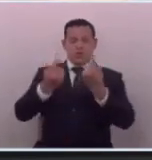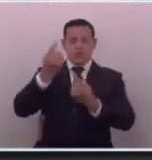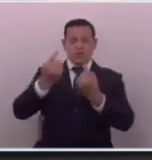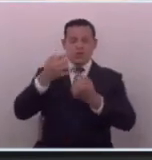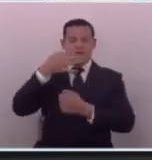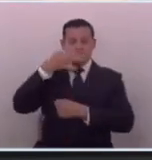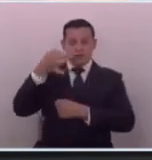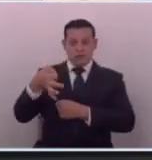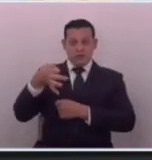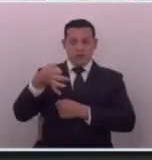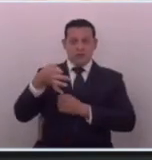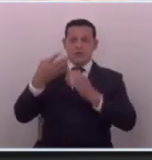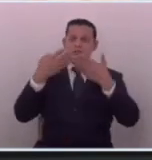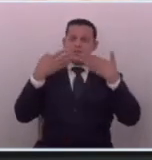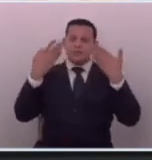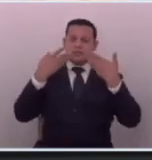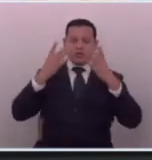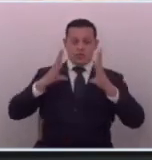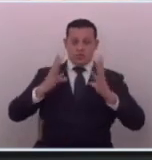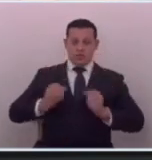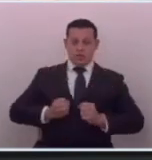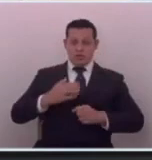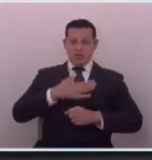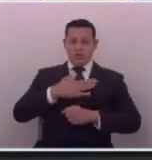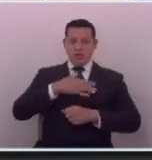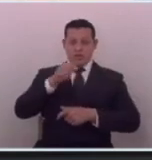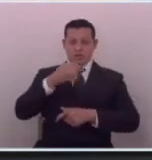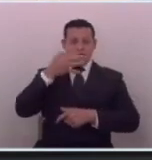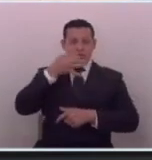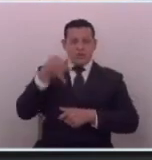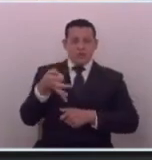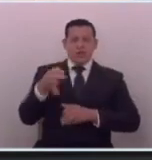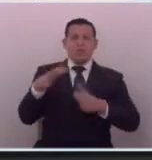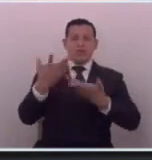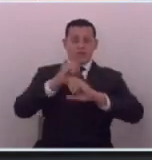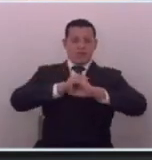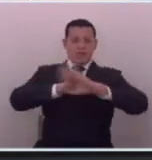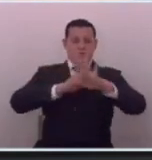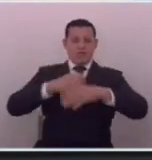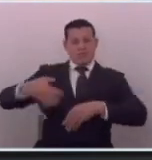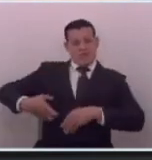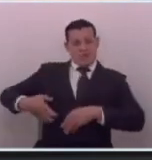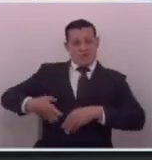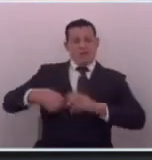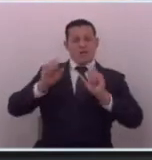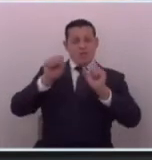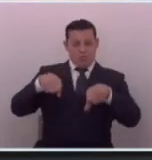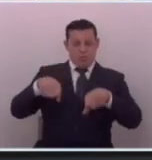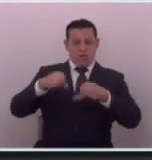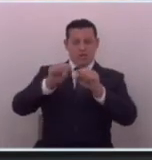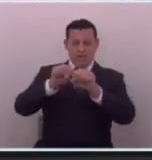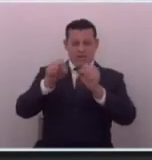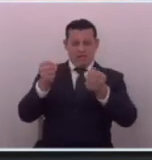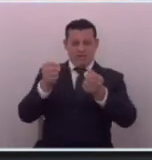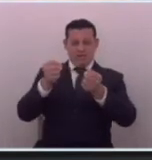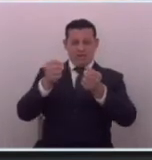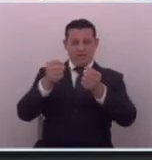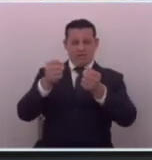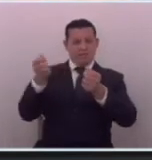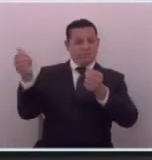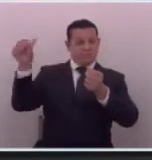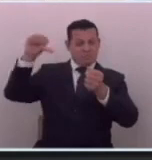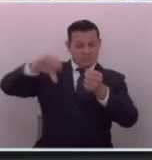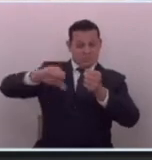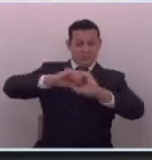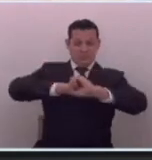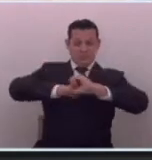contentos con el gobierno que tienen y si esa es la verdad porque van a publicar mentiras pueden quebrar si siguen publicando mentiras